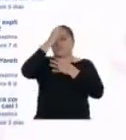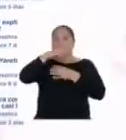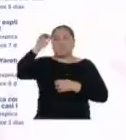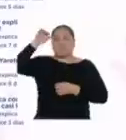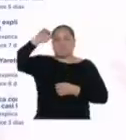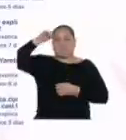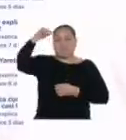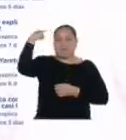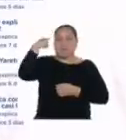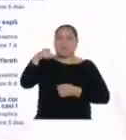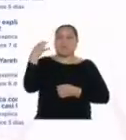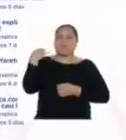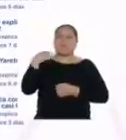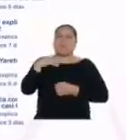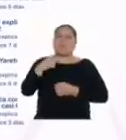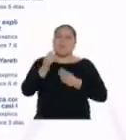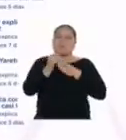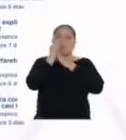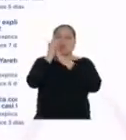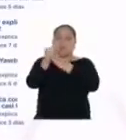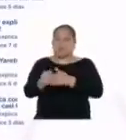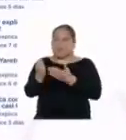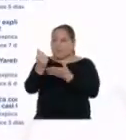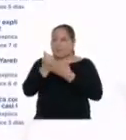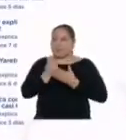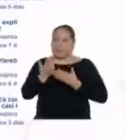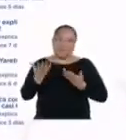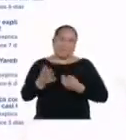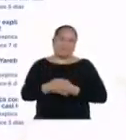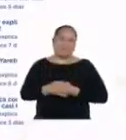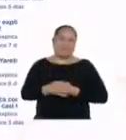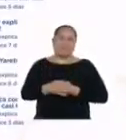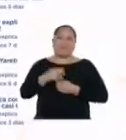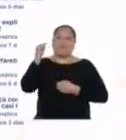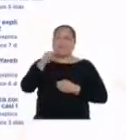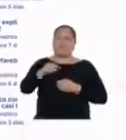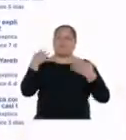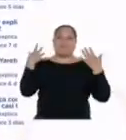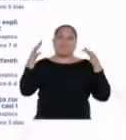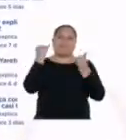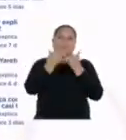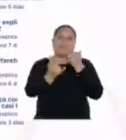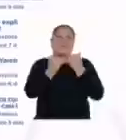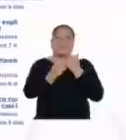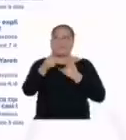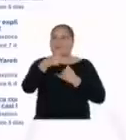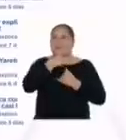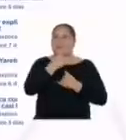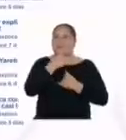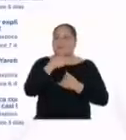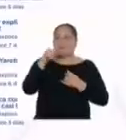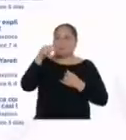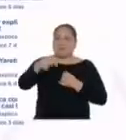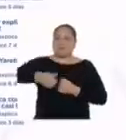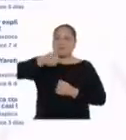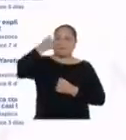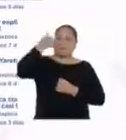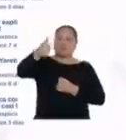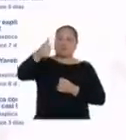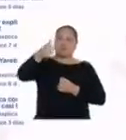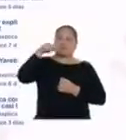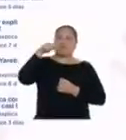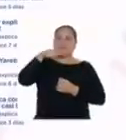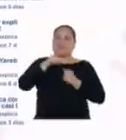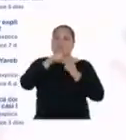Recuerden que siempre están ahí para guiarnos y ayudarnos. Eso ha sido todo por ahora. Si te gustó este video, dale me gusta